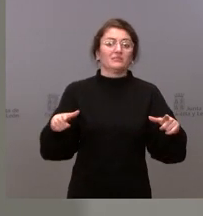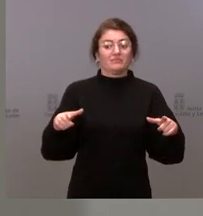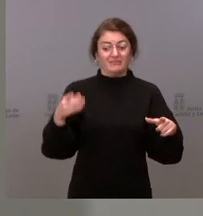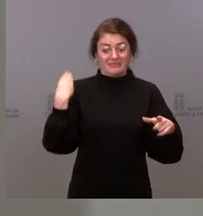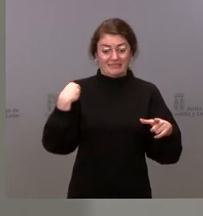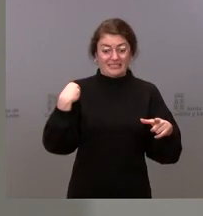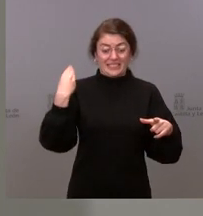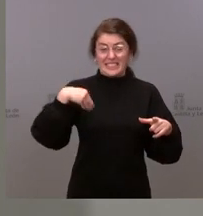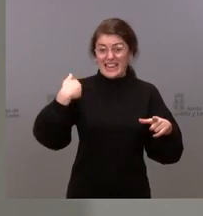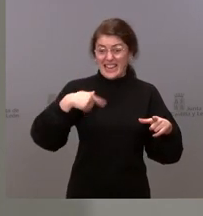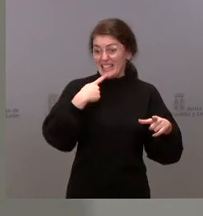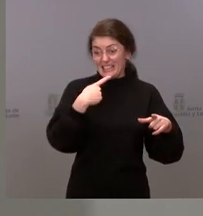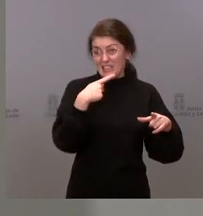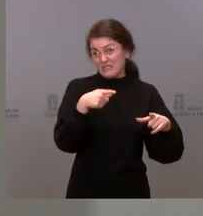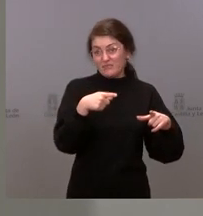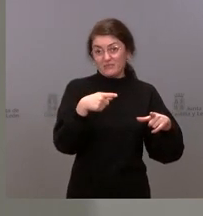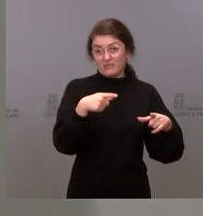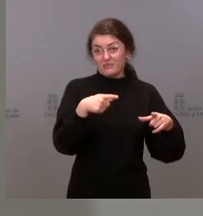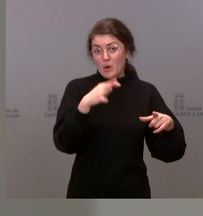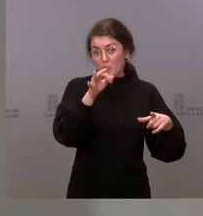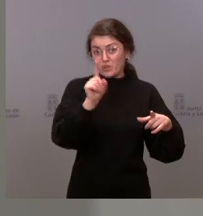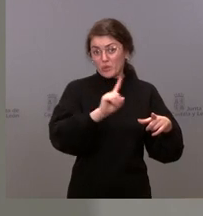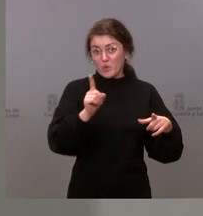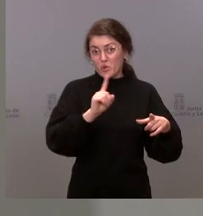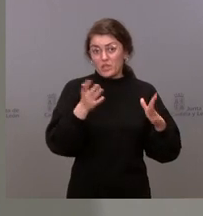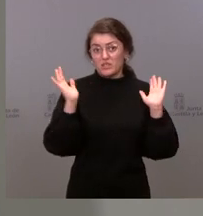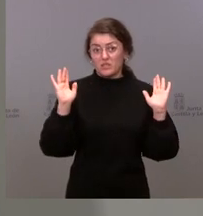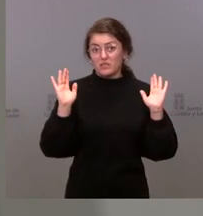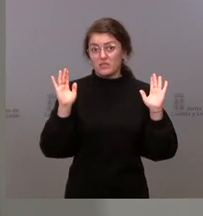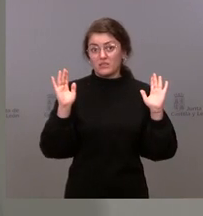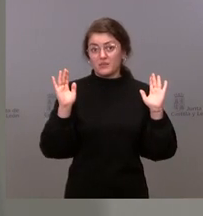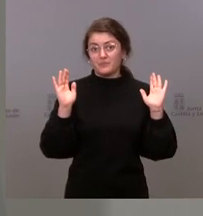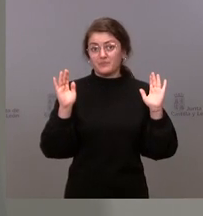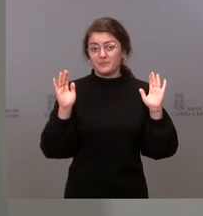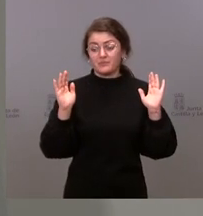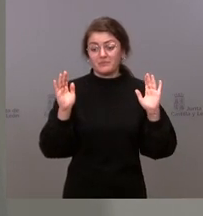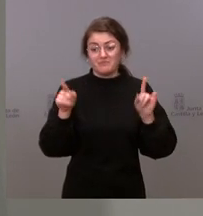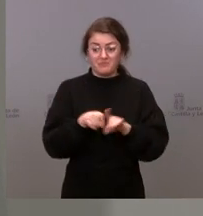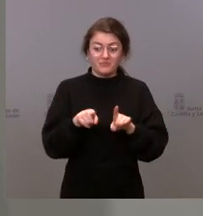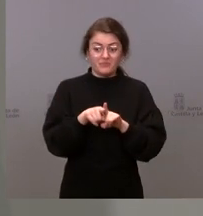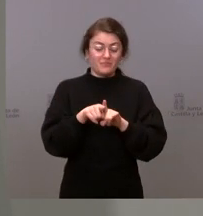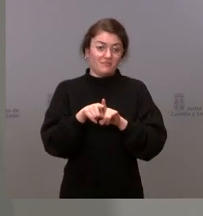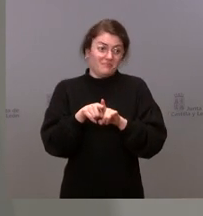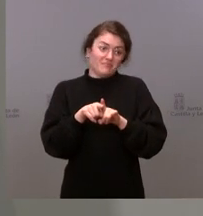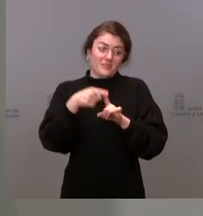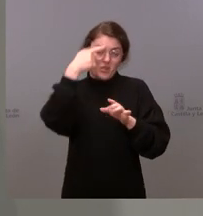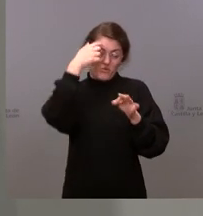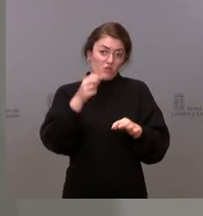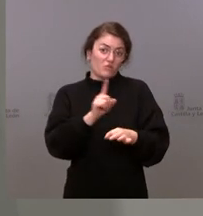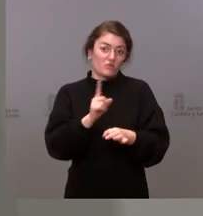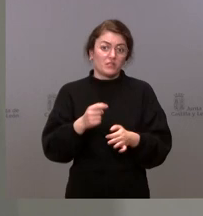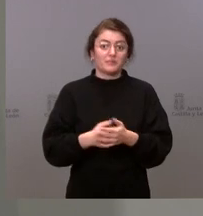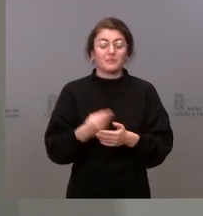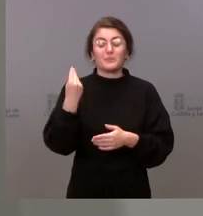que no se está produciendo este efecto y nosotros sí que lo estábamos teniendo no tiene mucho sentido. Sobre los test gratuitos